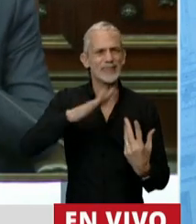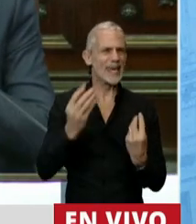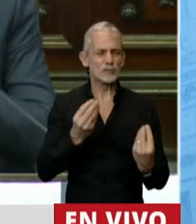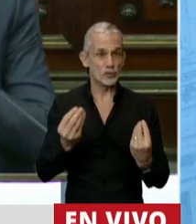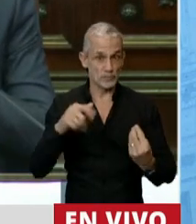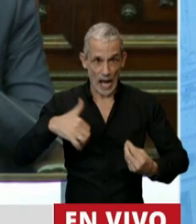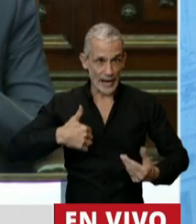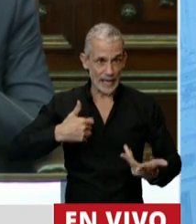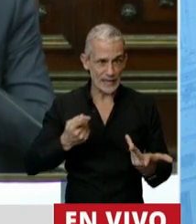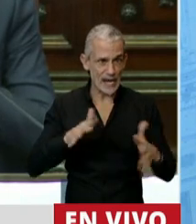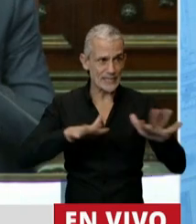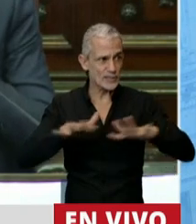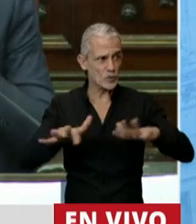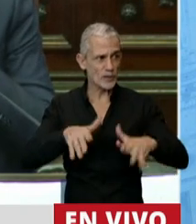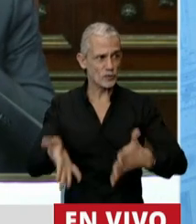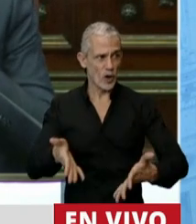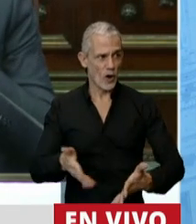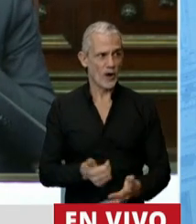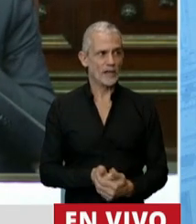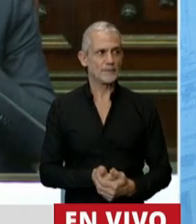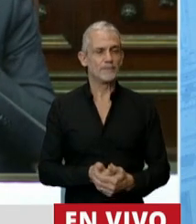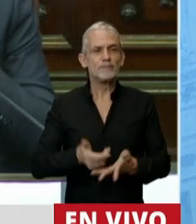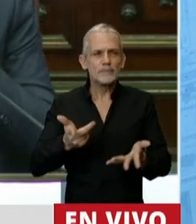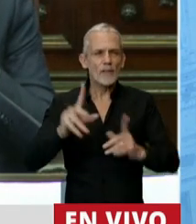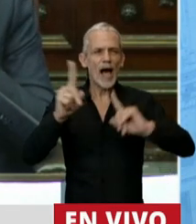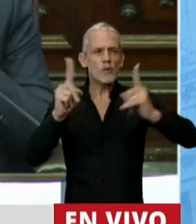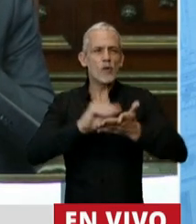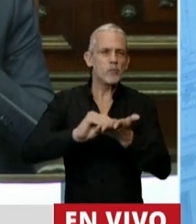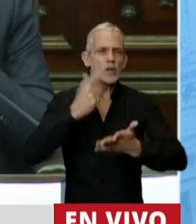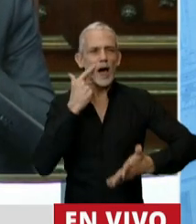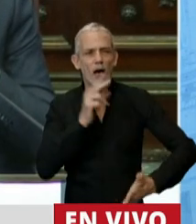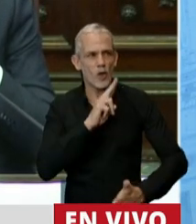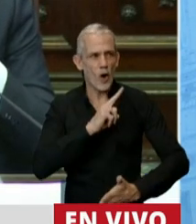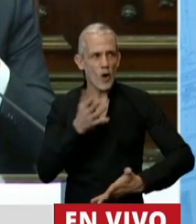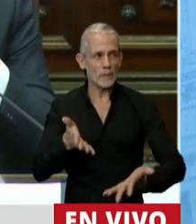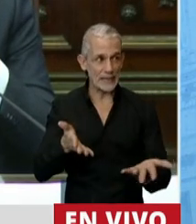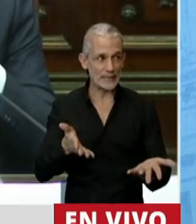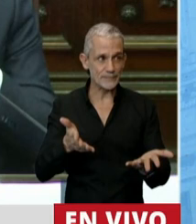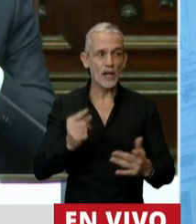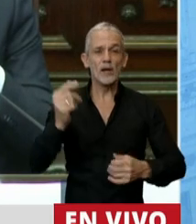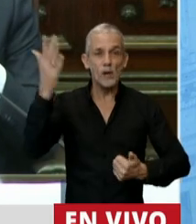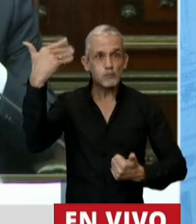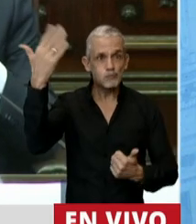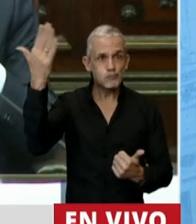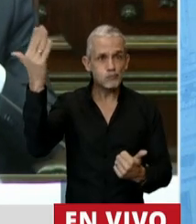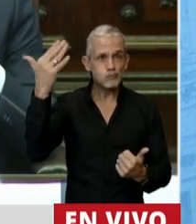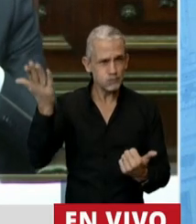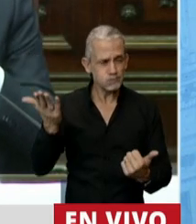que vive la Argentina. El contexto... Hay algunos diputados y diputadas que en sus discursos es como que